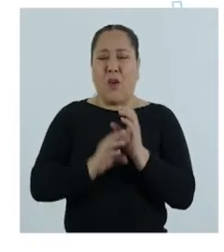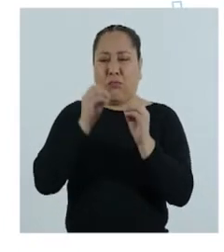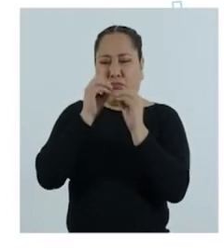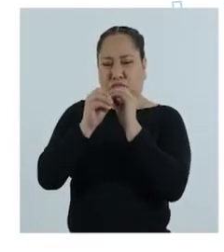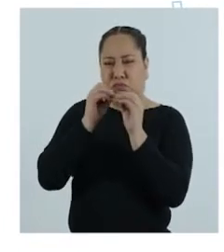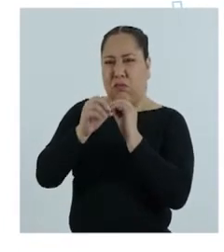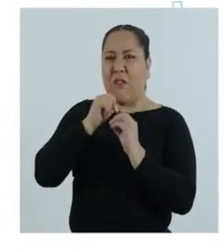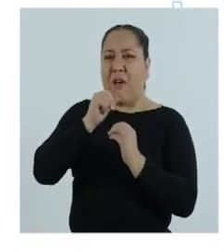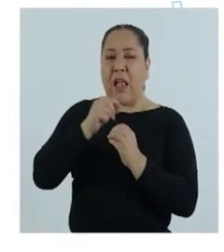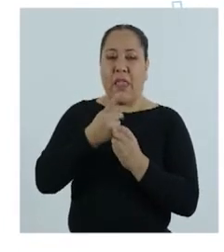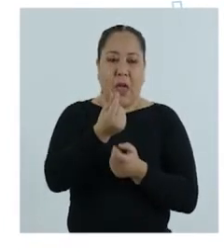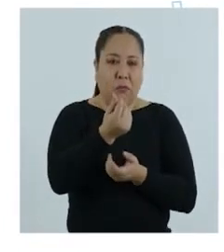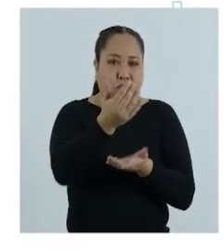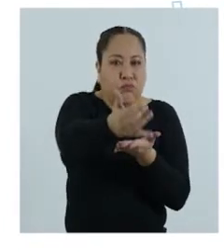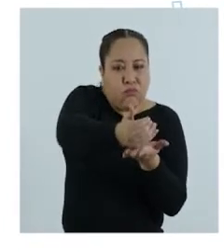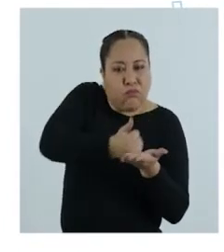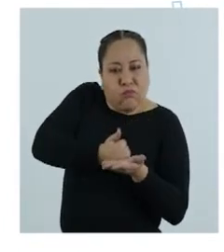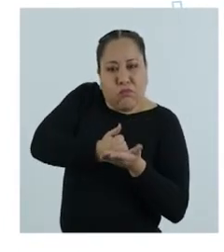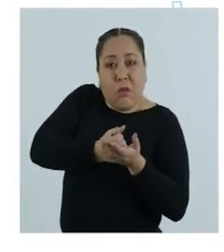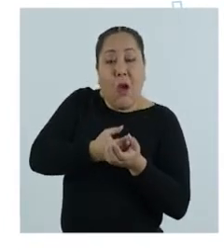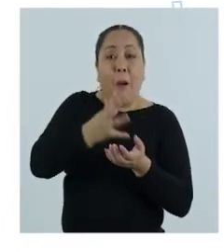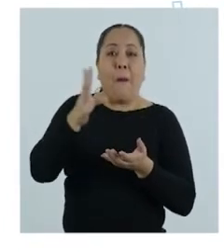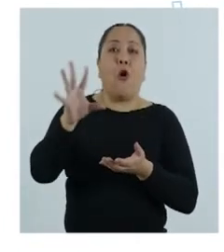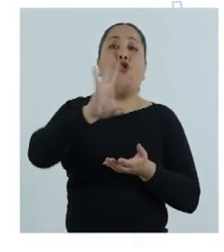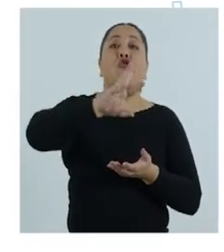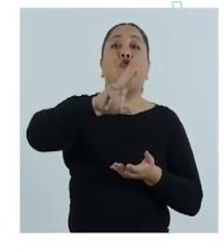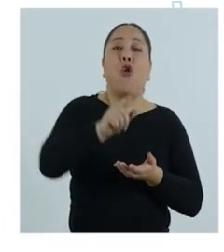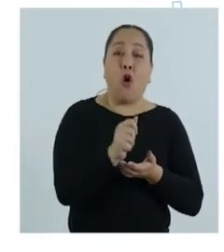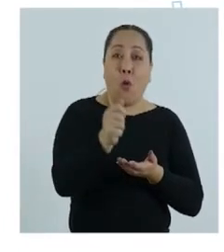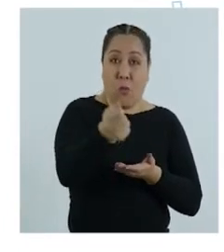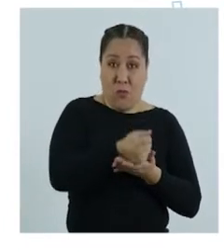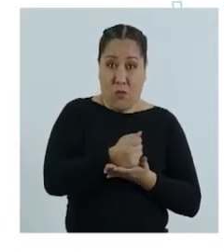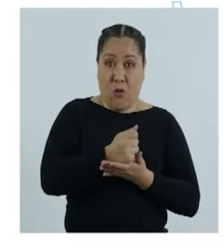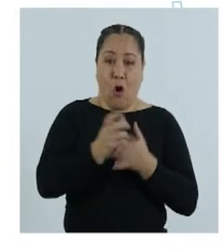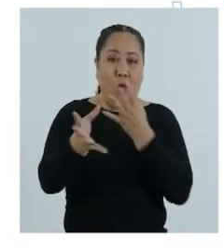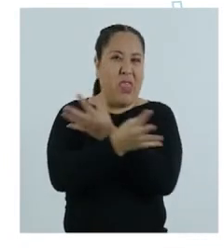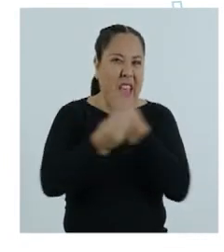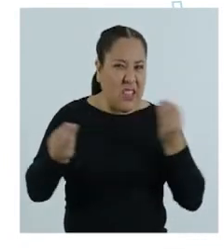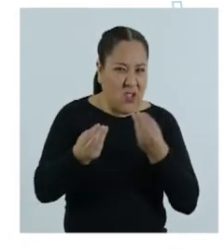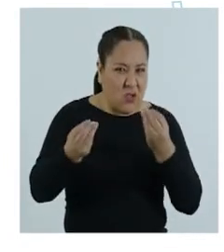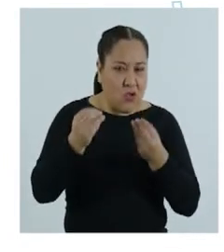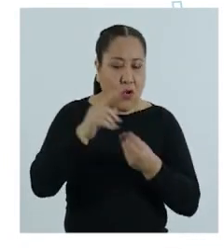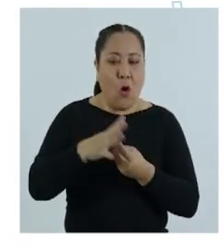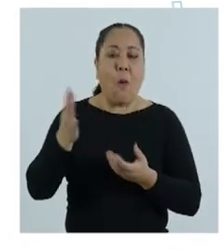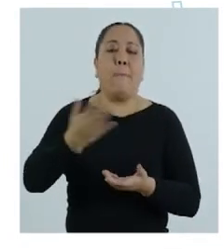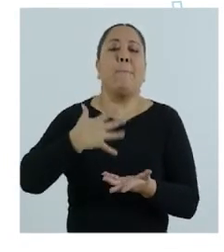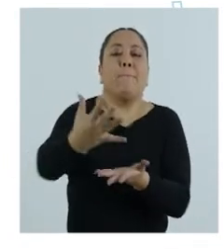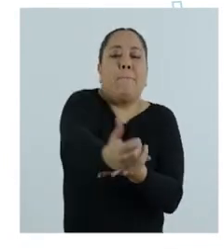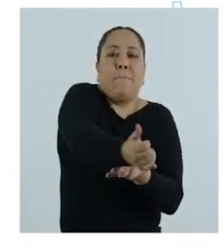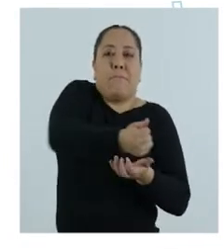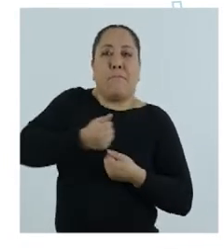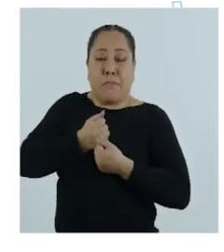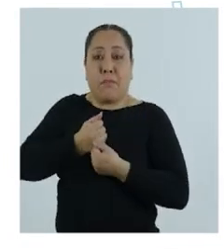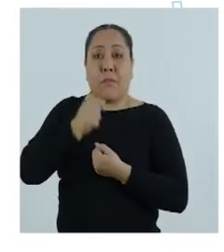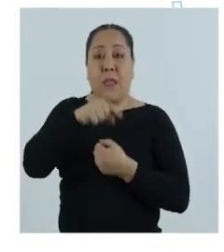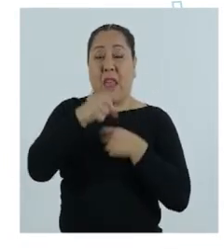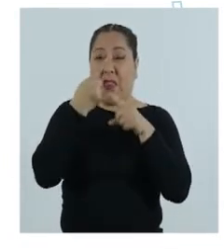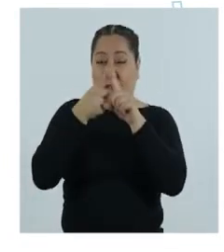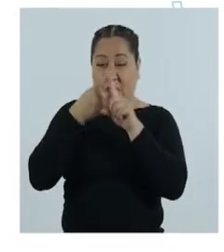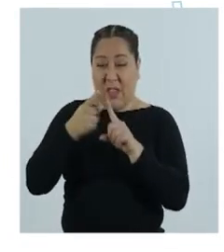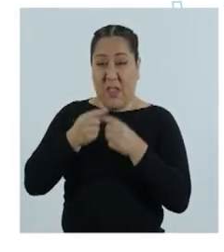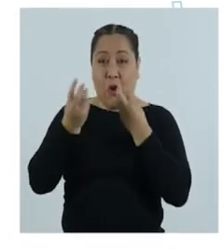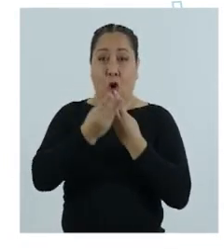del desarreglo de la posesión, pérdida, sustracción, destrucción, apropiación